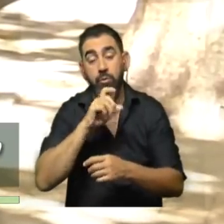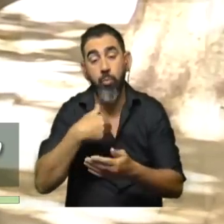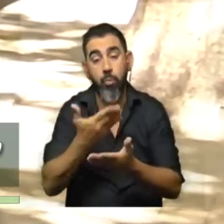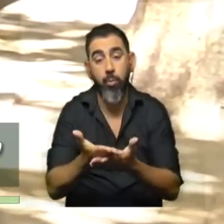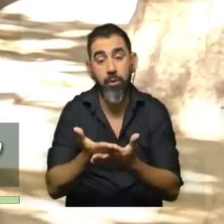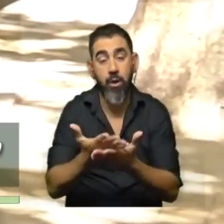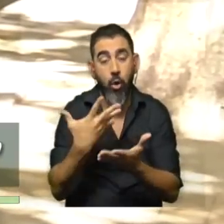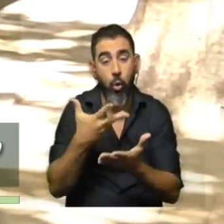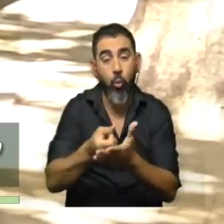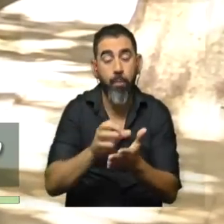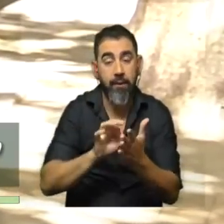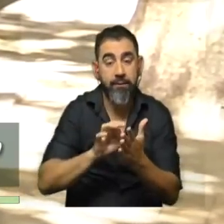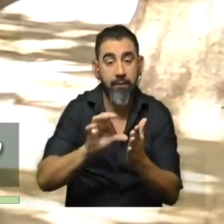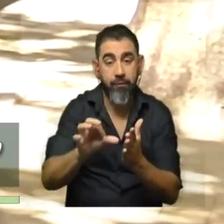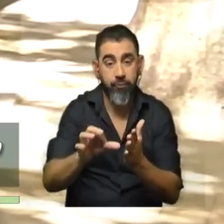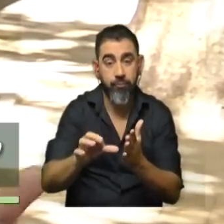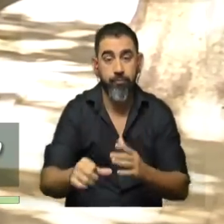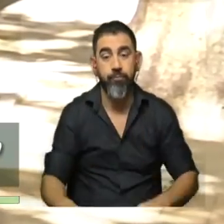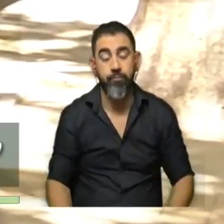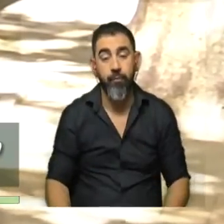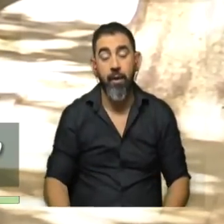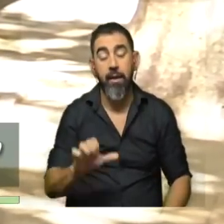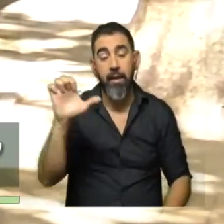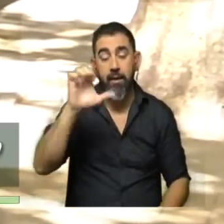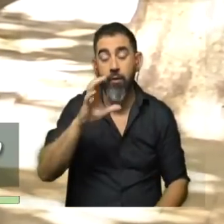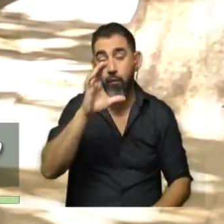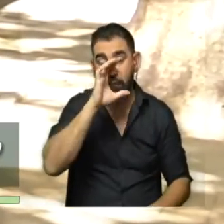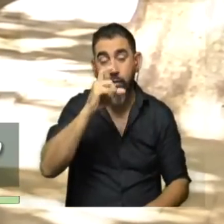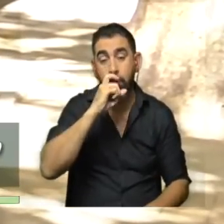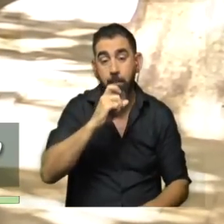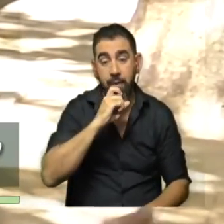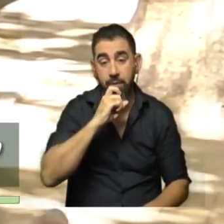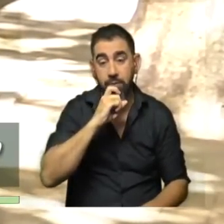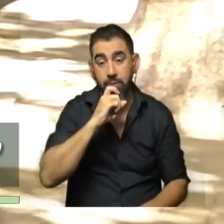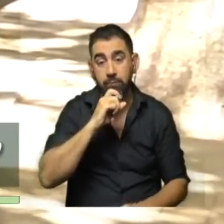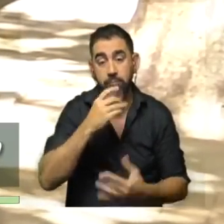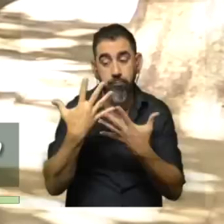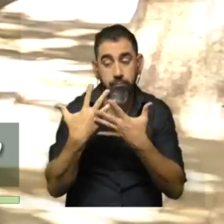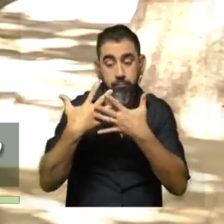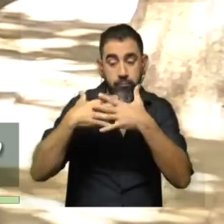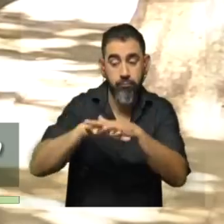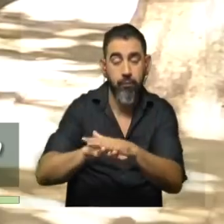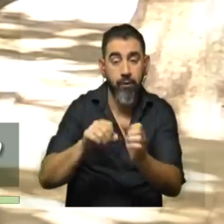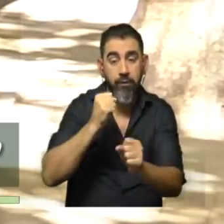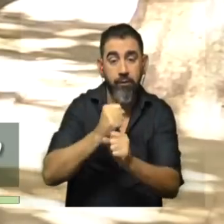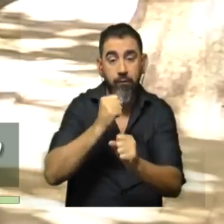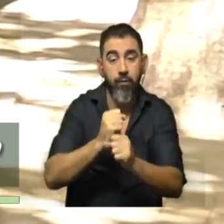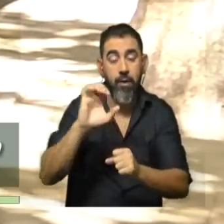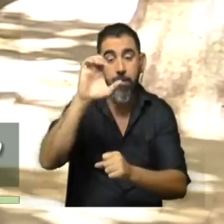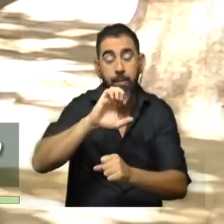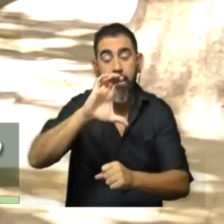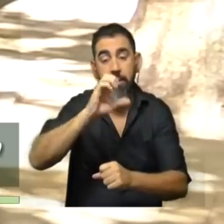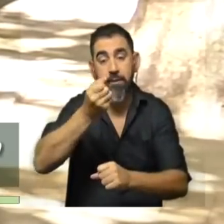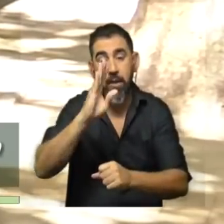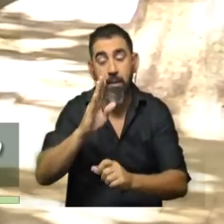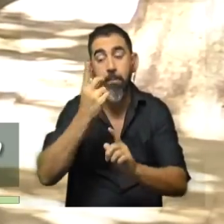es una compra de servicio, por lo tanto ya en el mes de enero, de febrero y de marzo podemos ver interactuando a trabajadores de la empresa CAP, pero